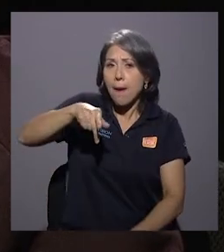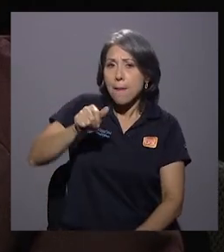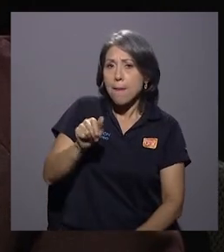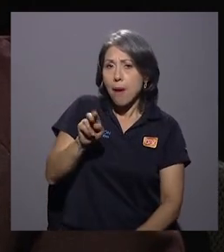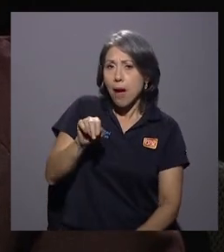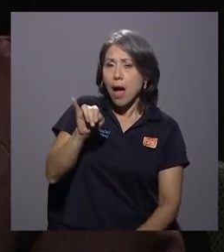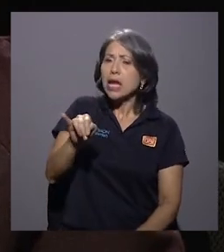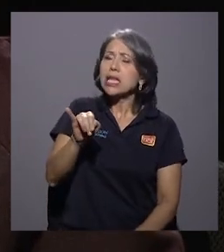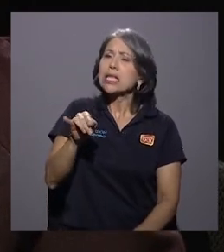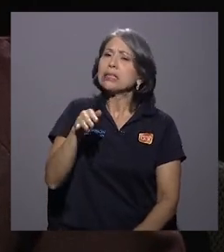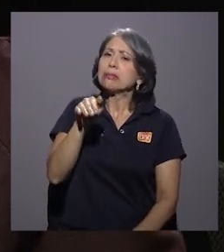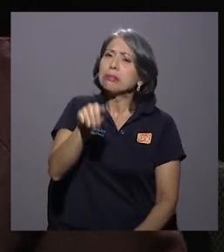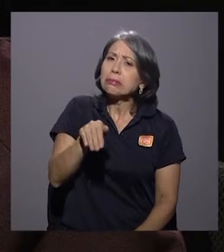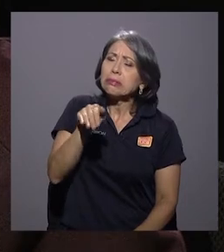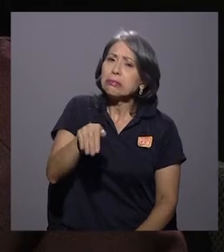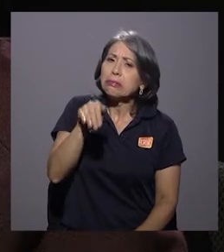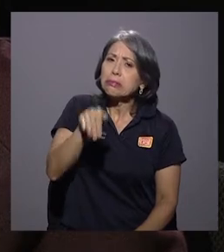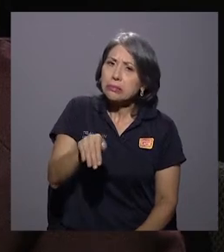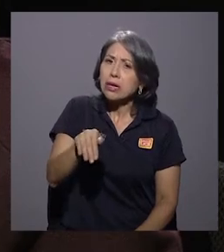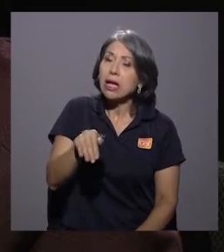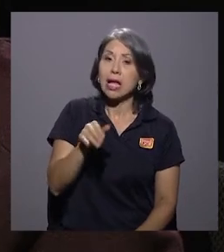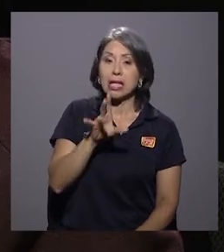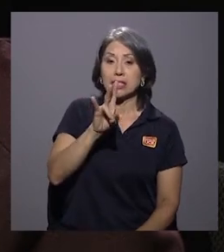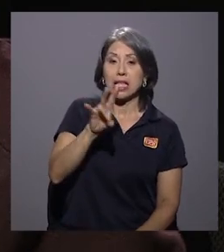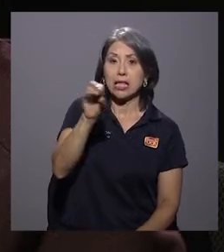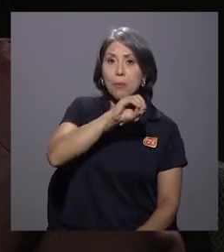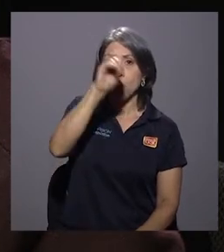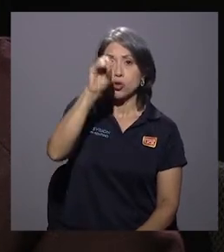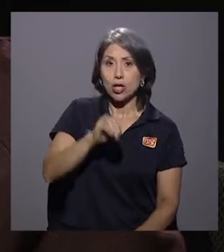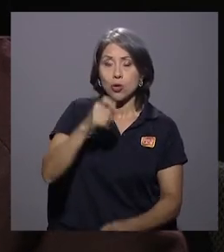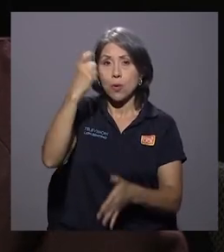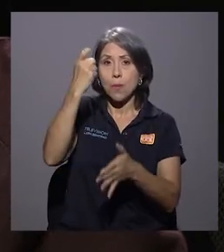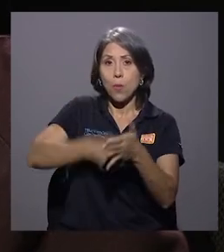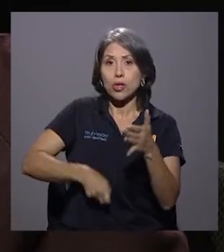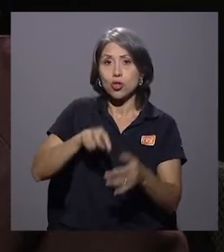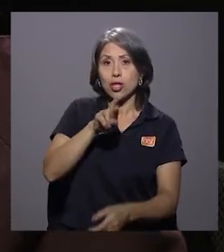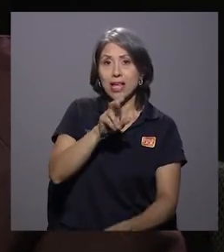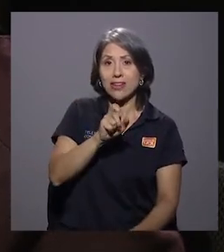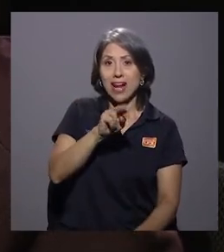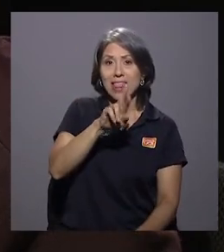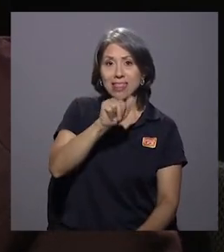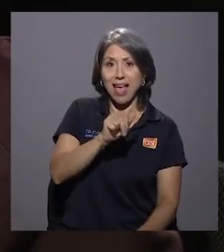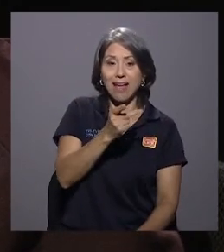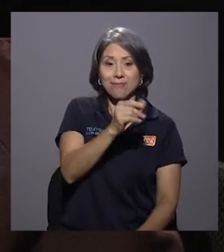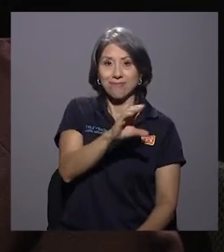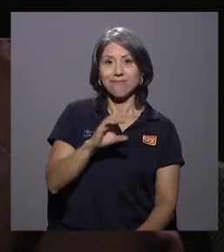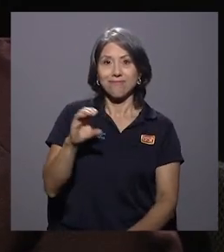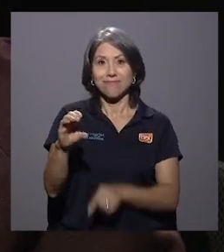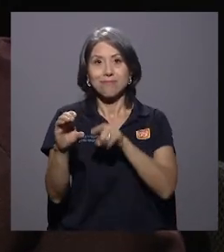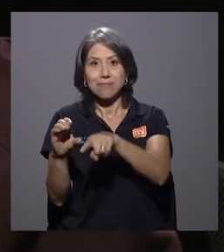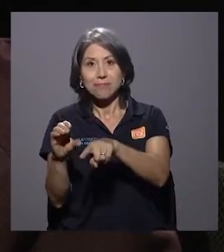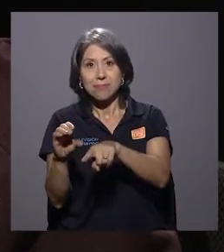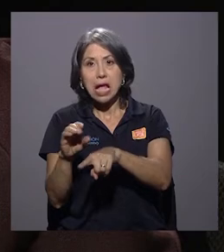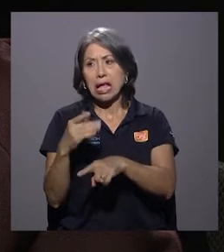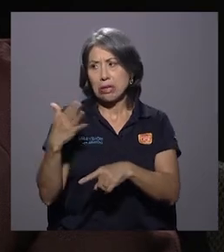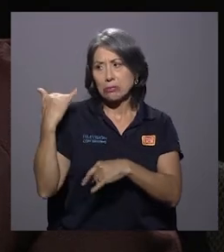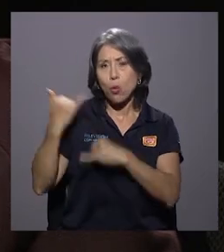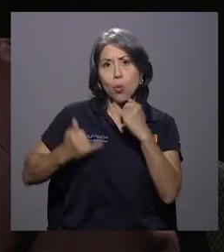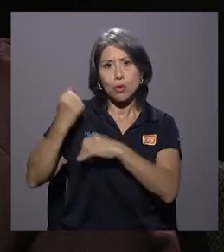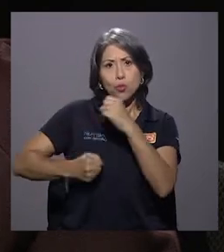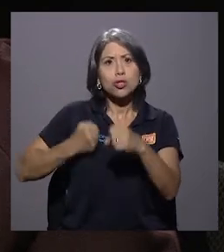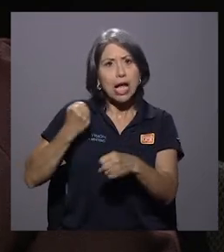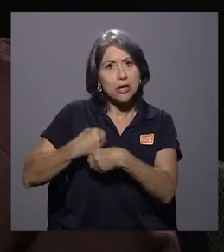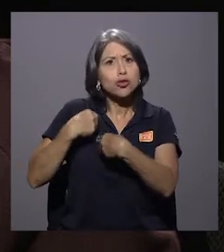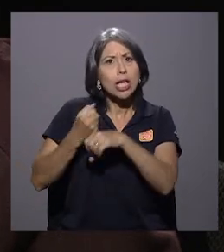Infancia insistió en que se le trasladara el 7% del impuesto a la renta, ¿verdad? Hubo unas transferencias que se dieron en estos últimos